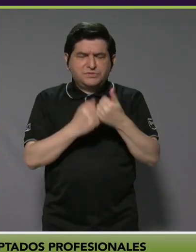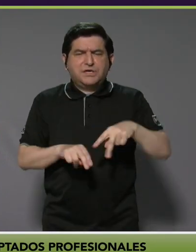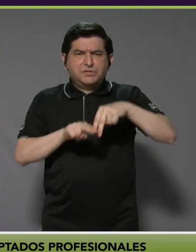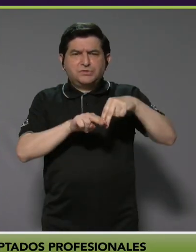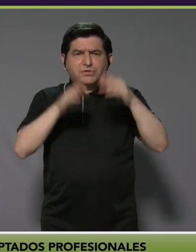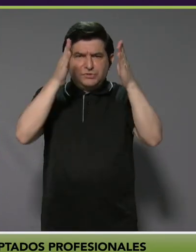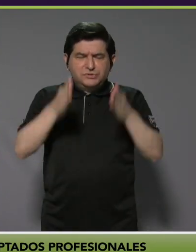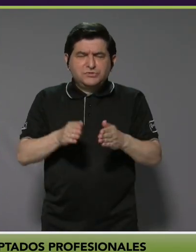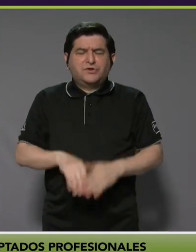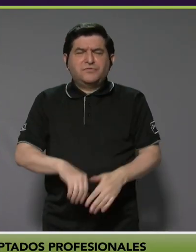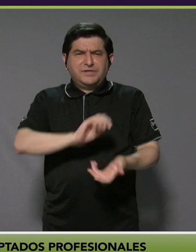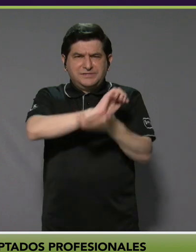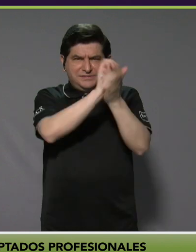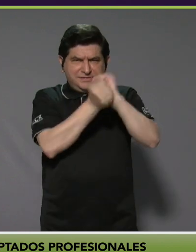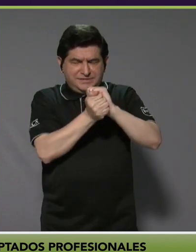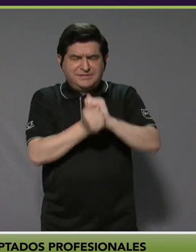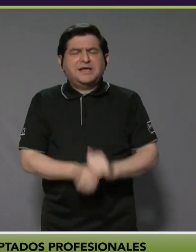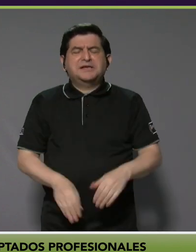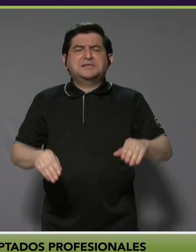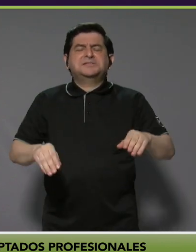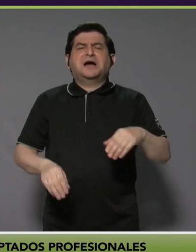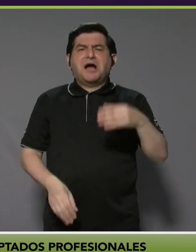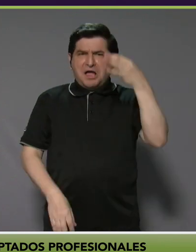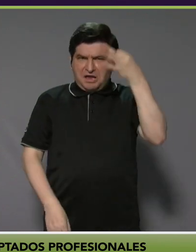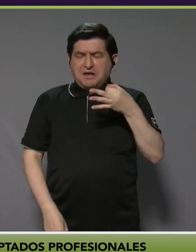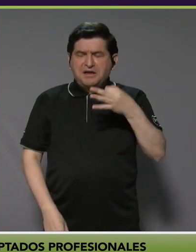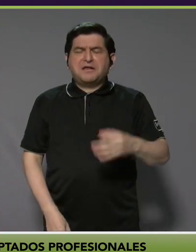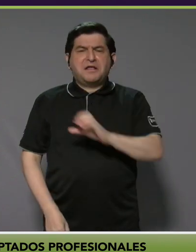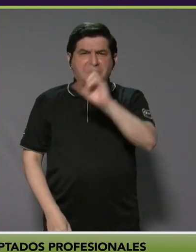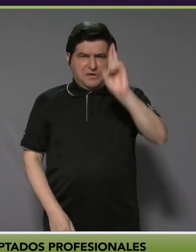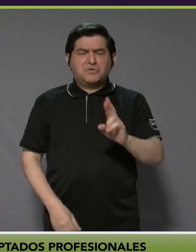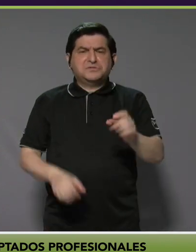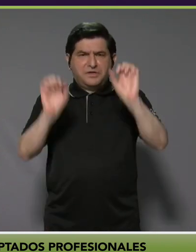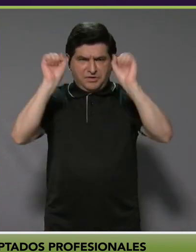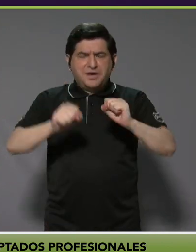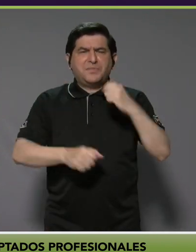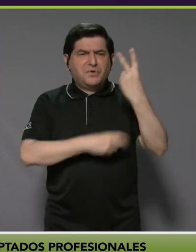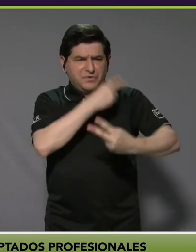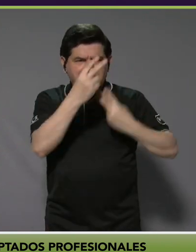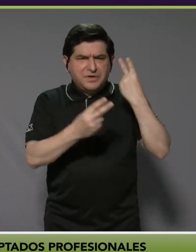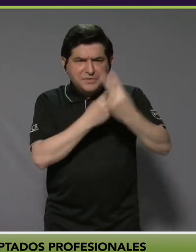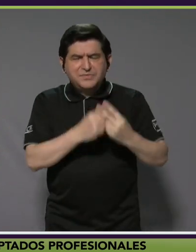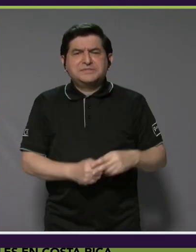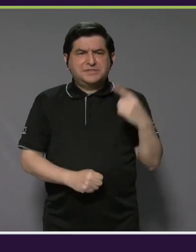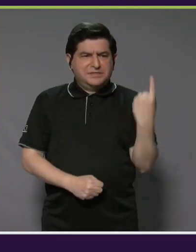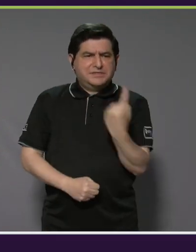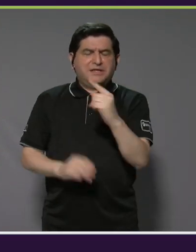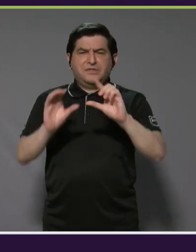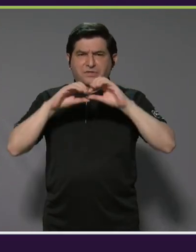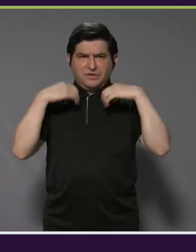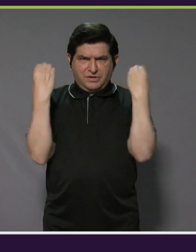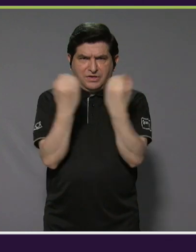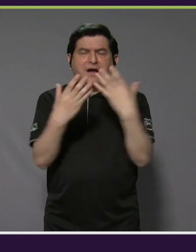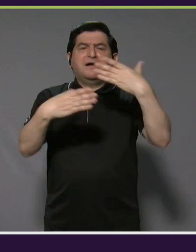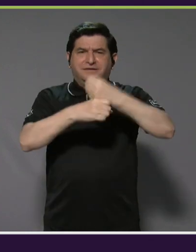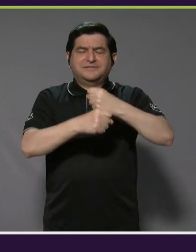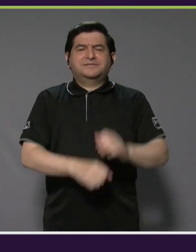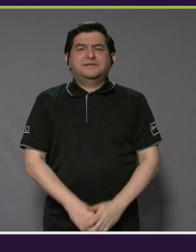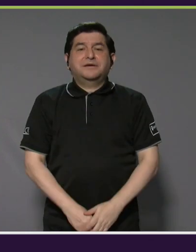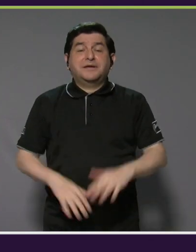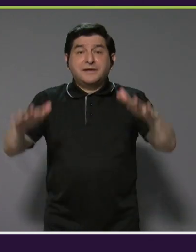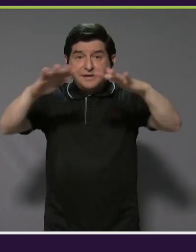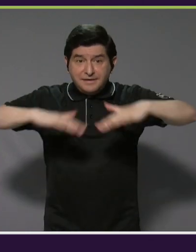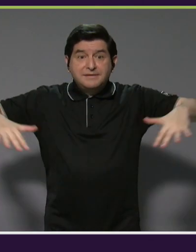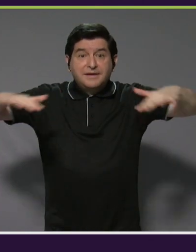confiaran en nosotros para hacer en Costa Rica paradas para los tours mundiales de cada una de las organizaciones. Realmente darle el